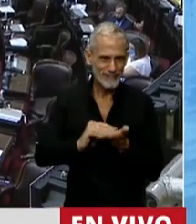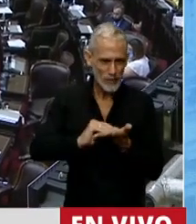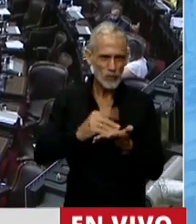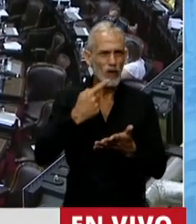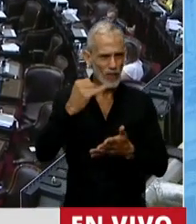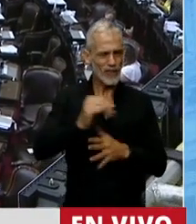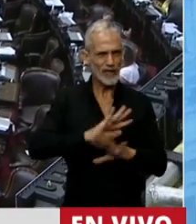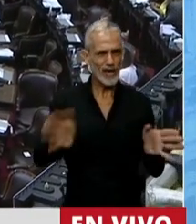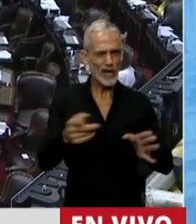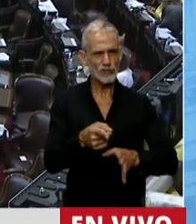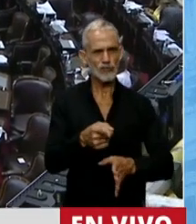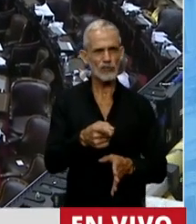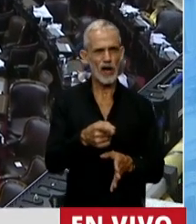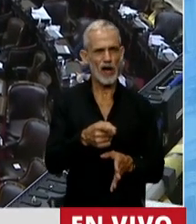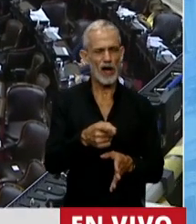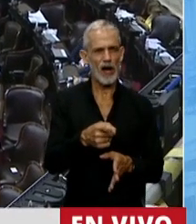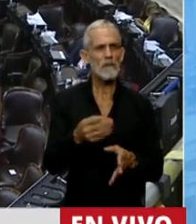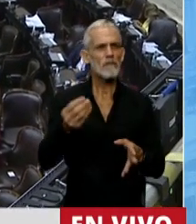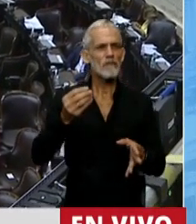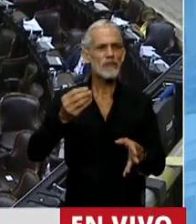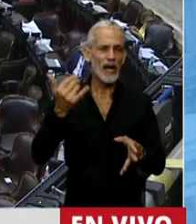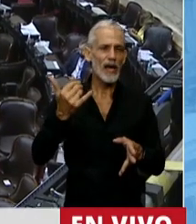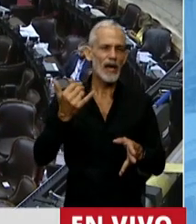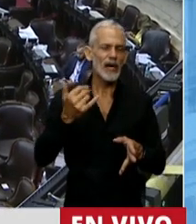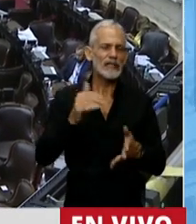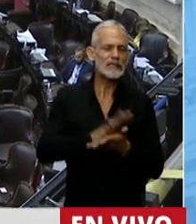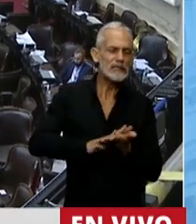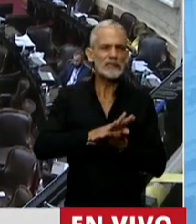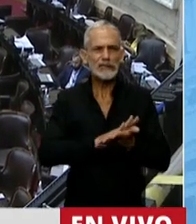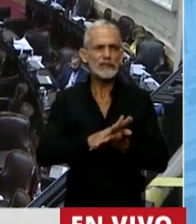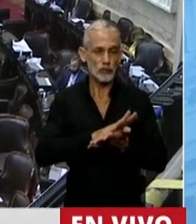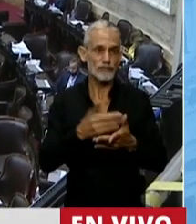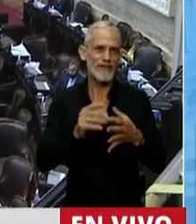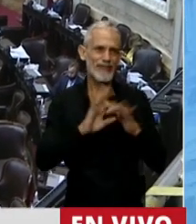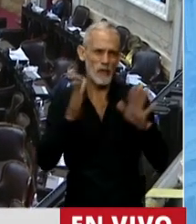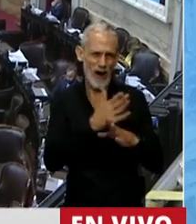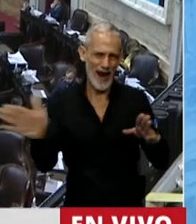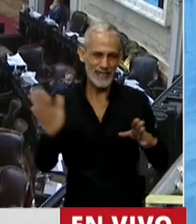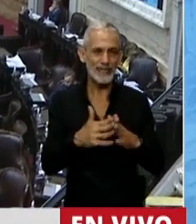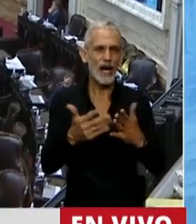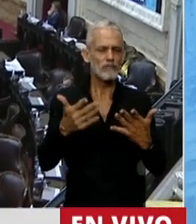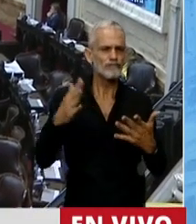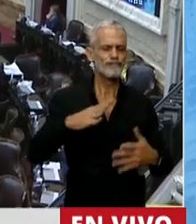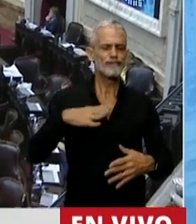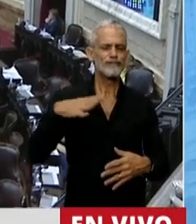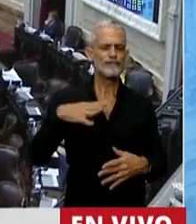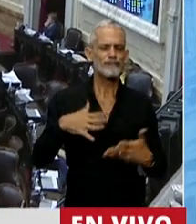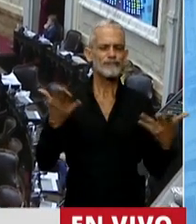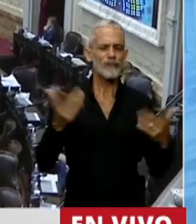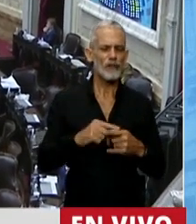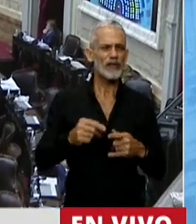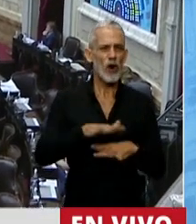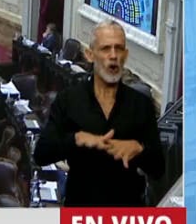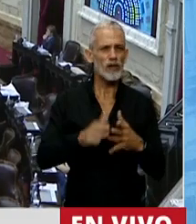que enmendar de una vez en esta democracia la deuda que hay con los niños por